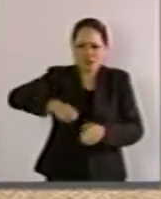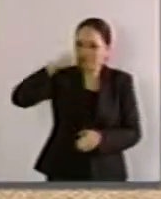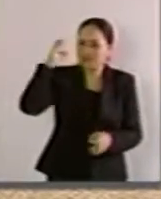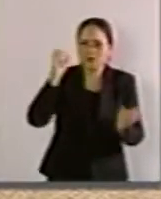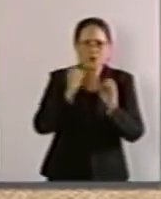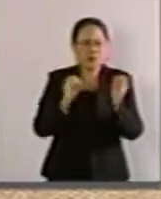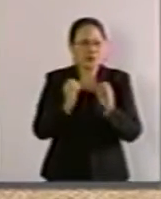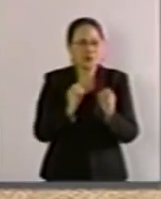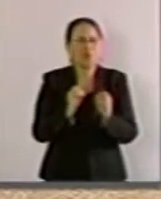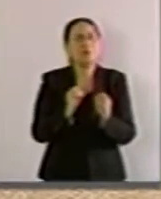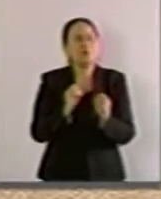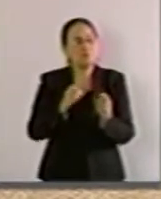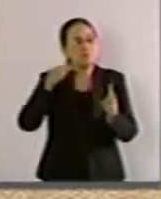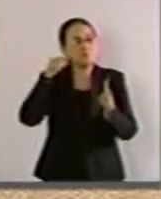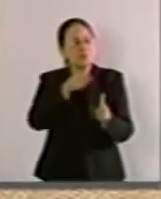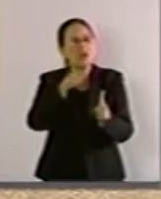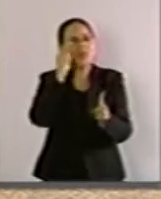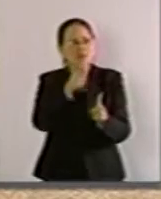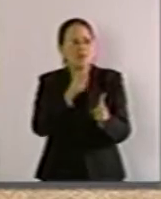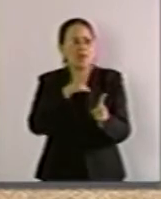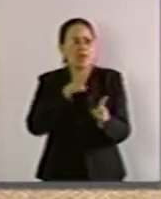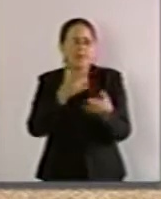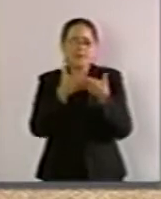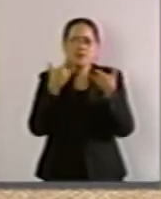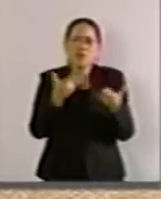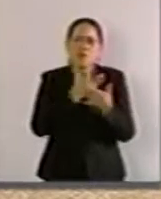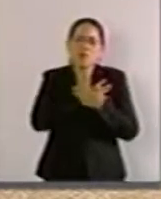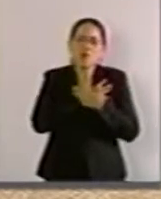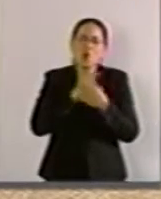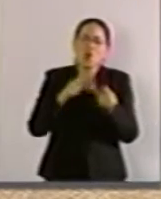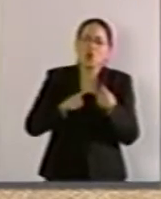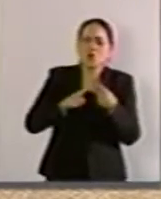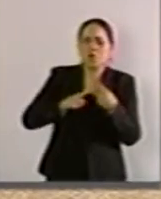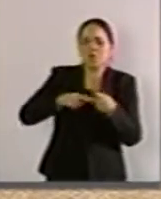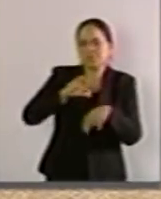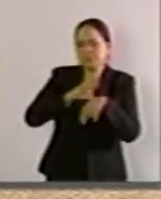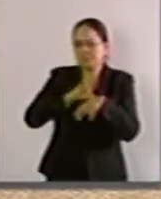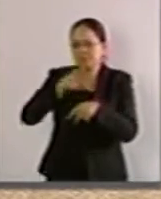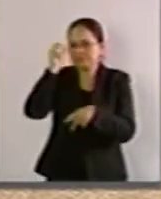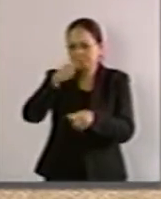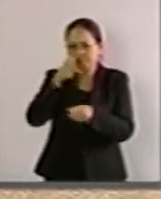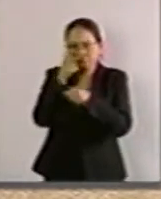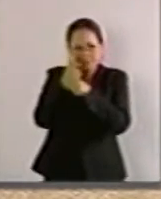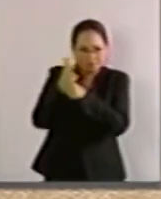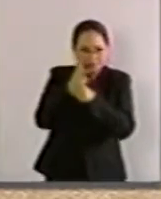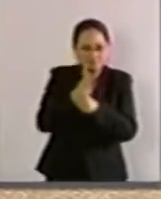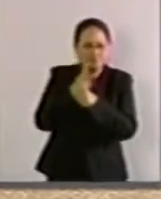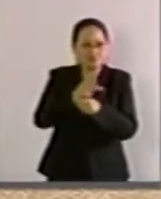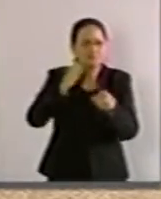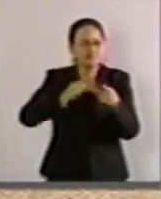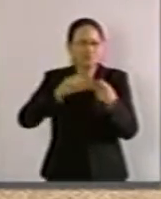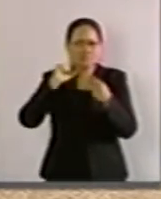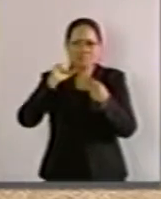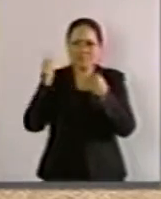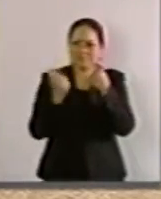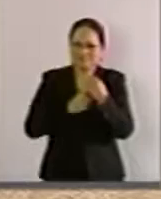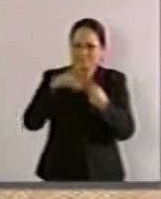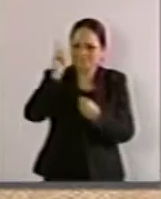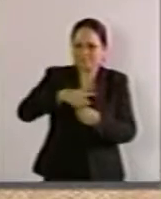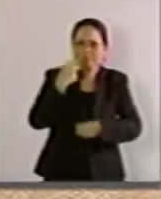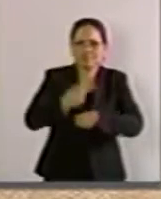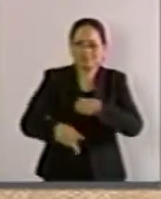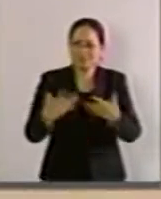trata principalmente de telenovelas, reality shows, situaciones que resultan alarmantes.